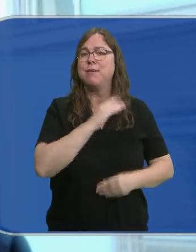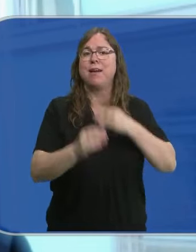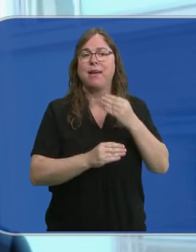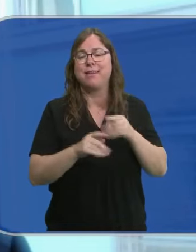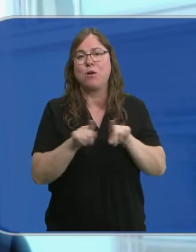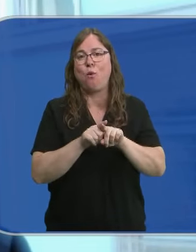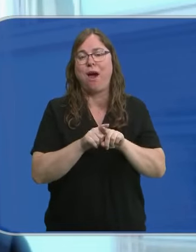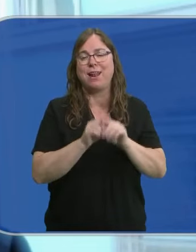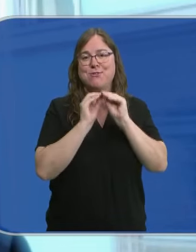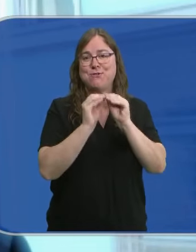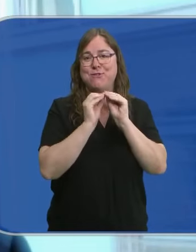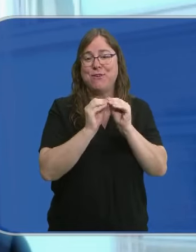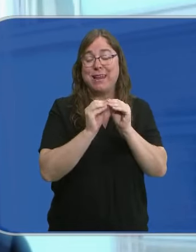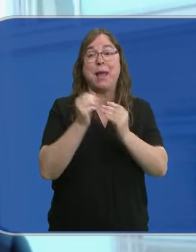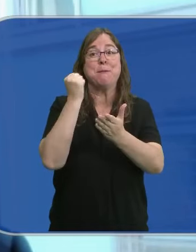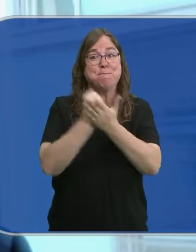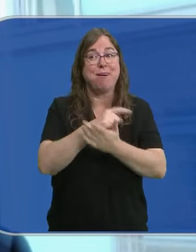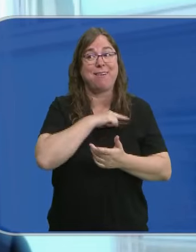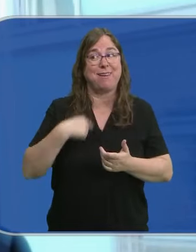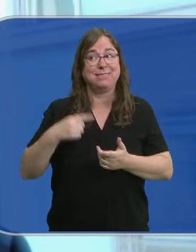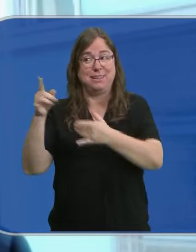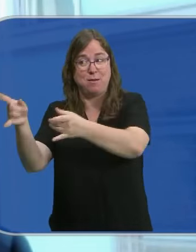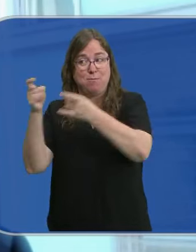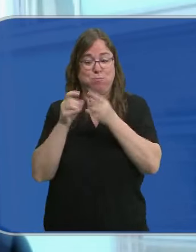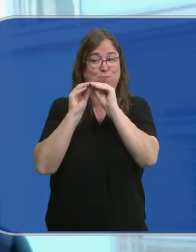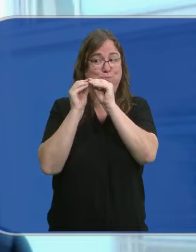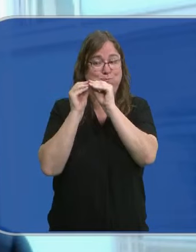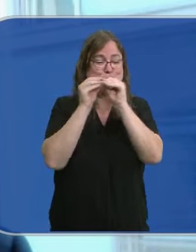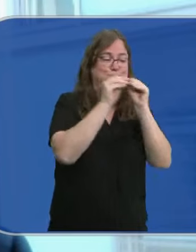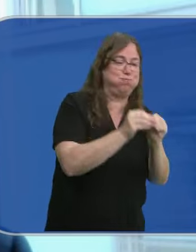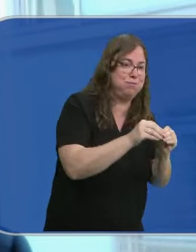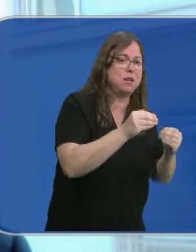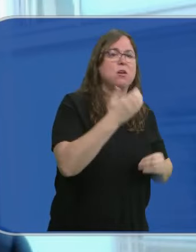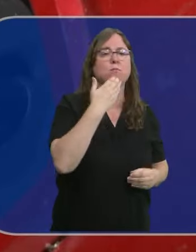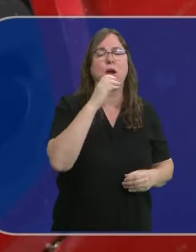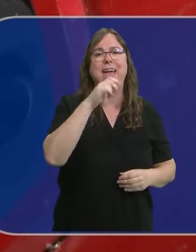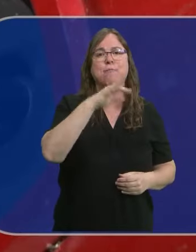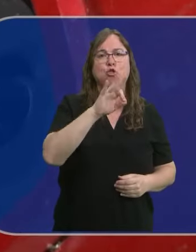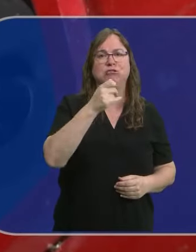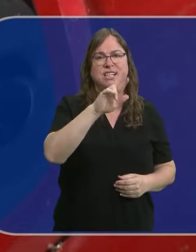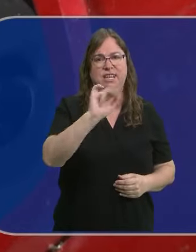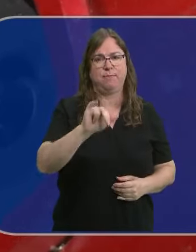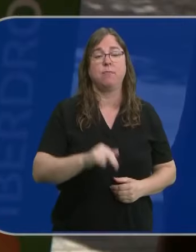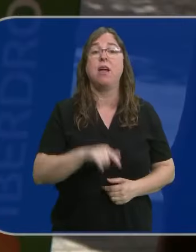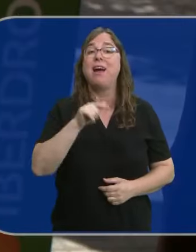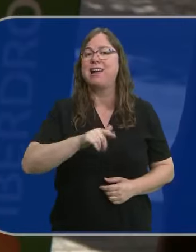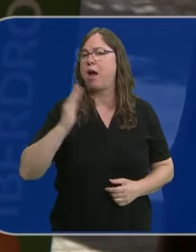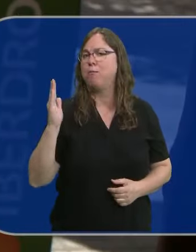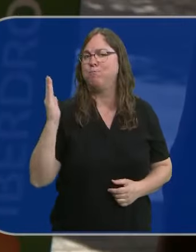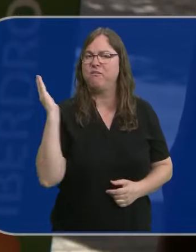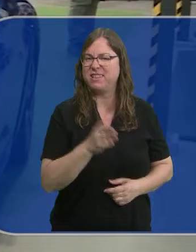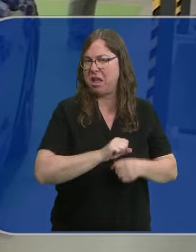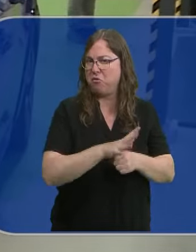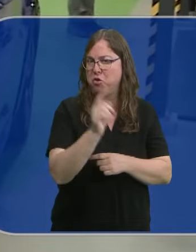atraer fabricación de marcas chinas a Europa con esa fábrica de Eurocherry. Aunque su impacto aquí sea menor,